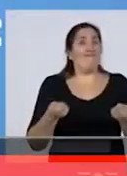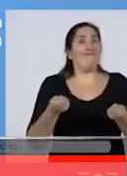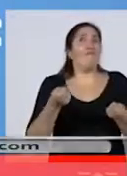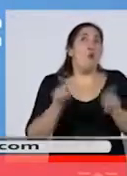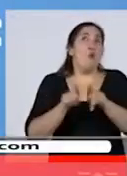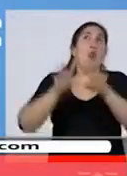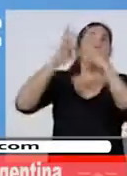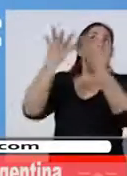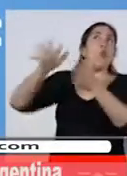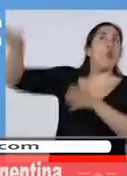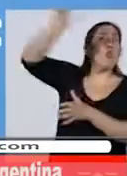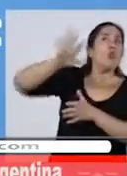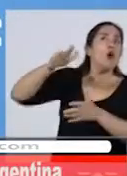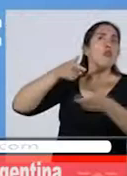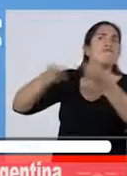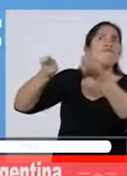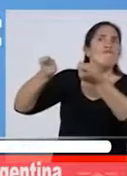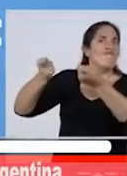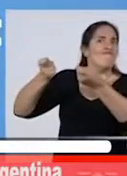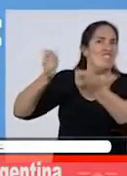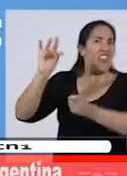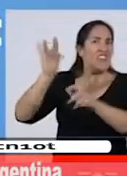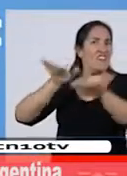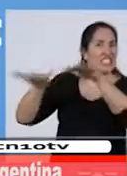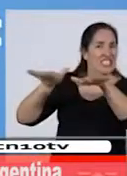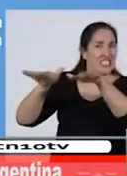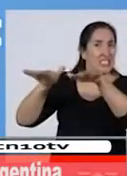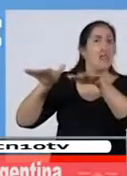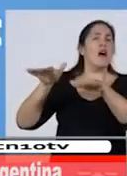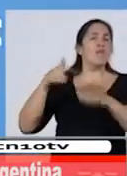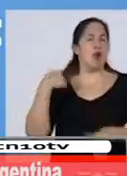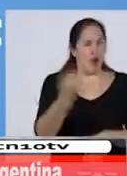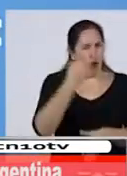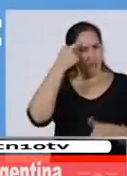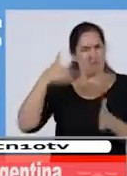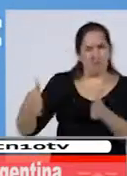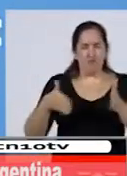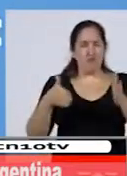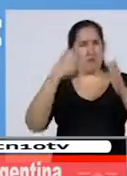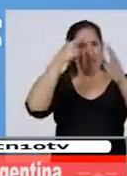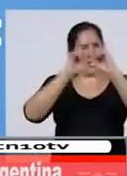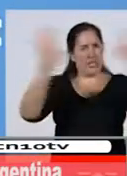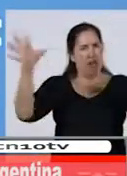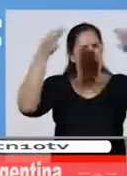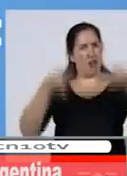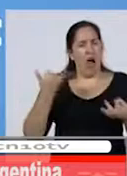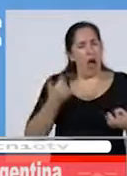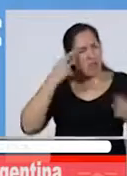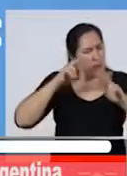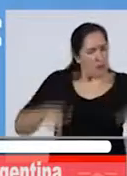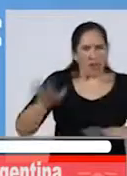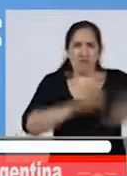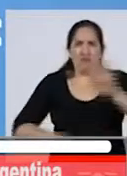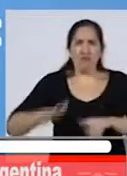en el mundo, pero lo importante es que cada vez estamos más claros, con mejores herramientas, con más